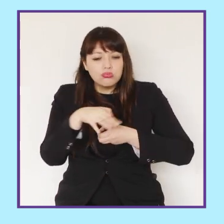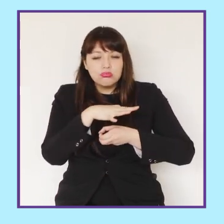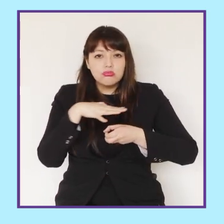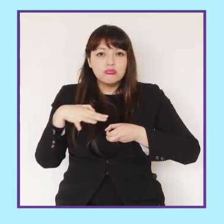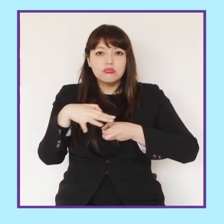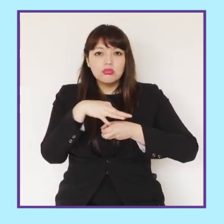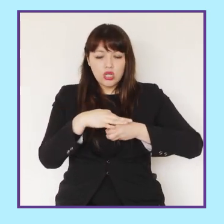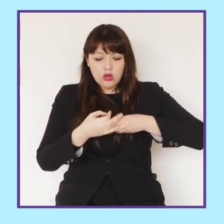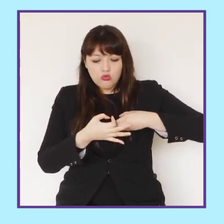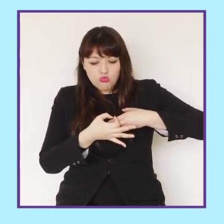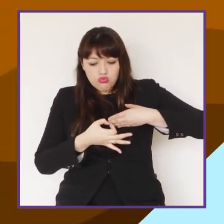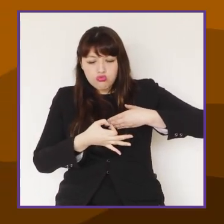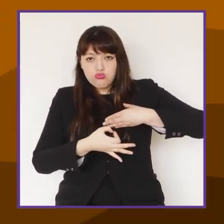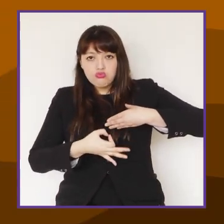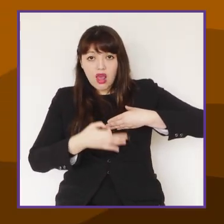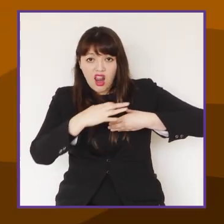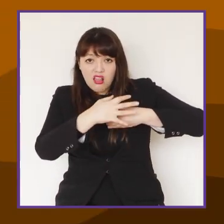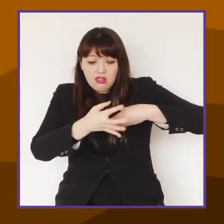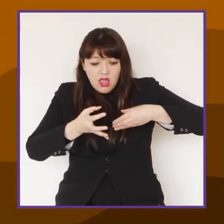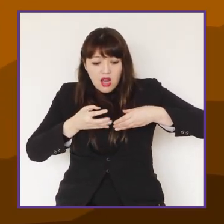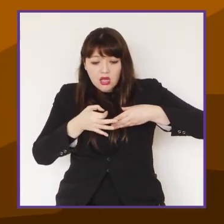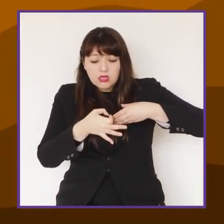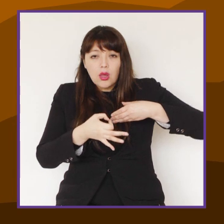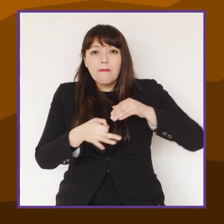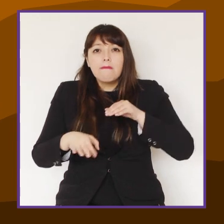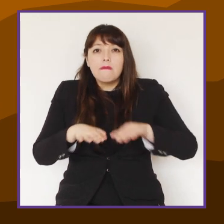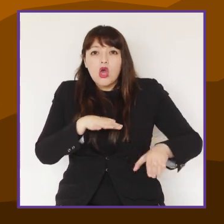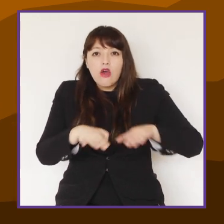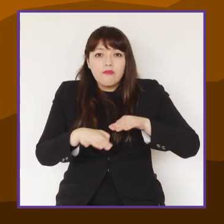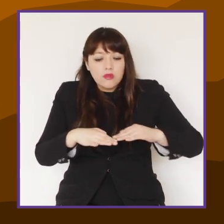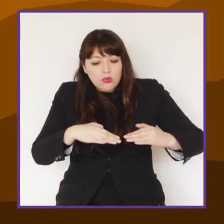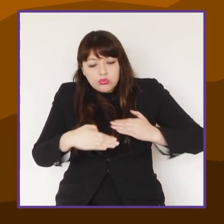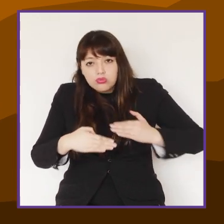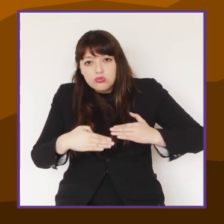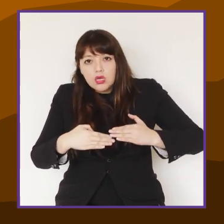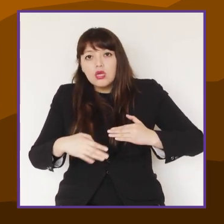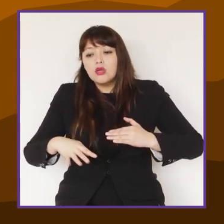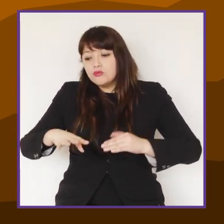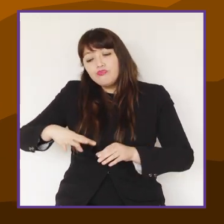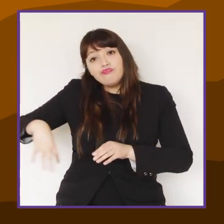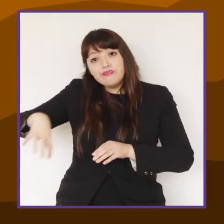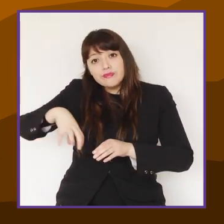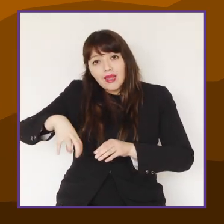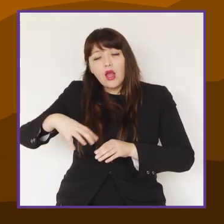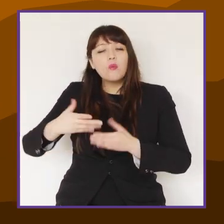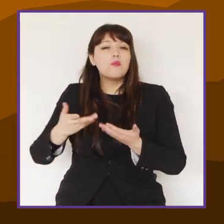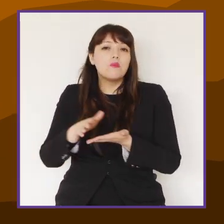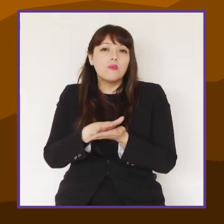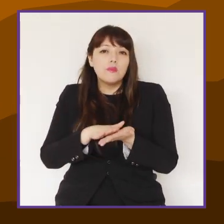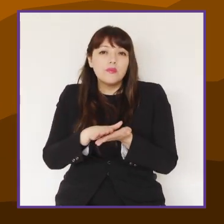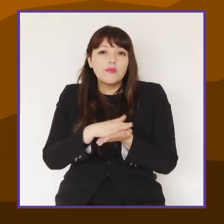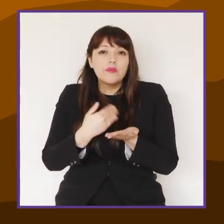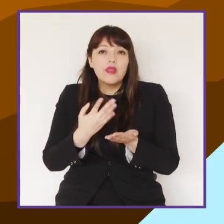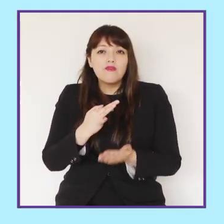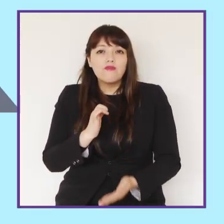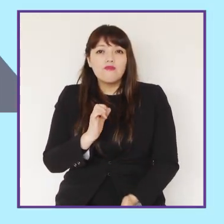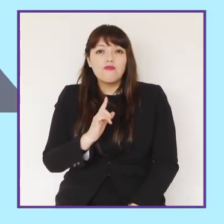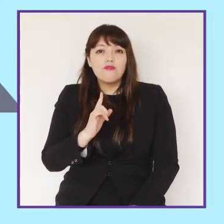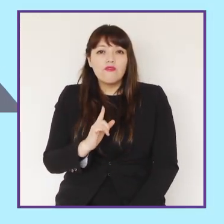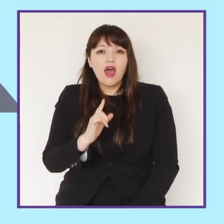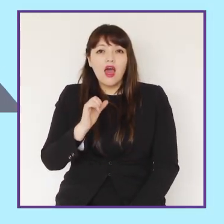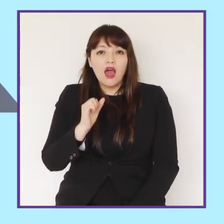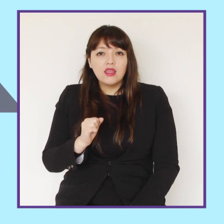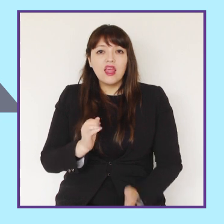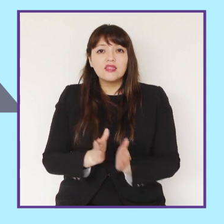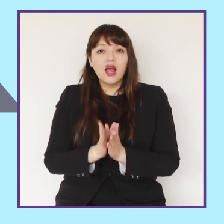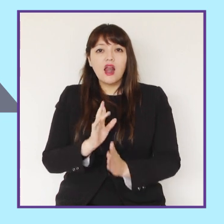una ruptura en la superficie de la tierra, producto de movimientos de los bloques de la corteza terrestre, como por ejemplo la Falla San Ramón,